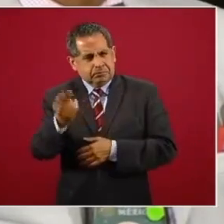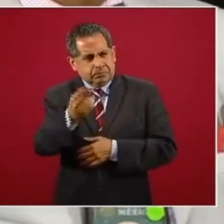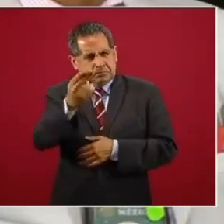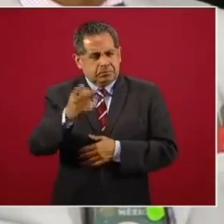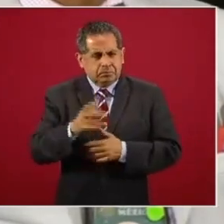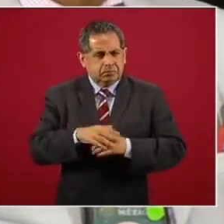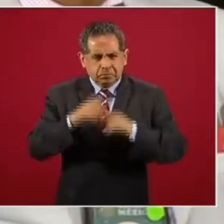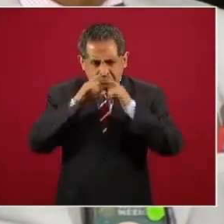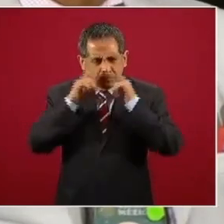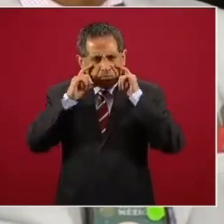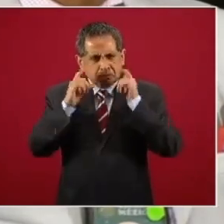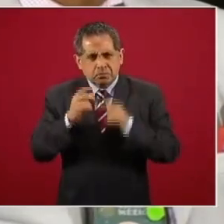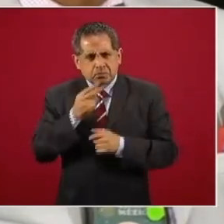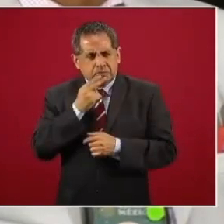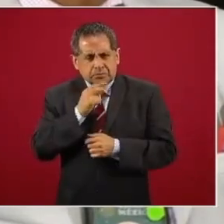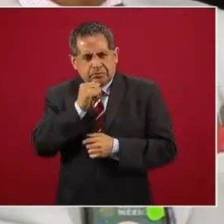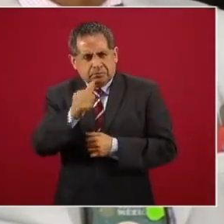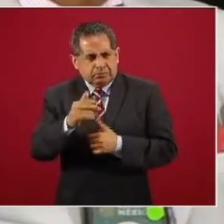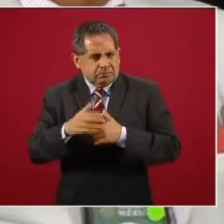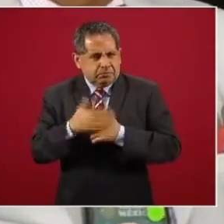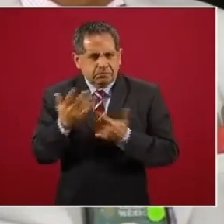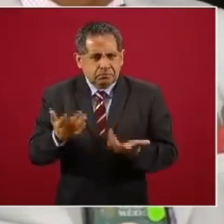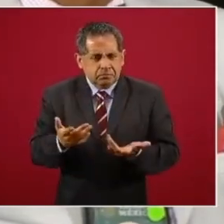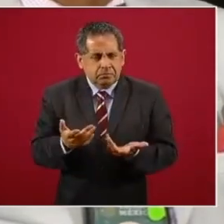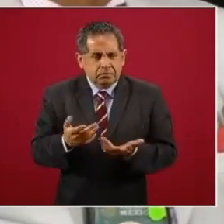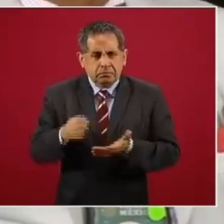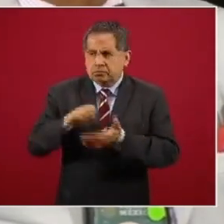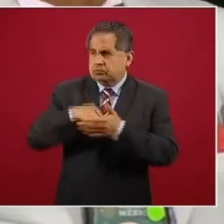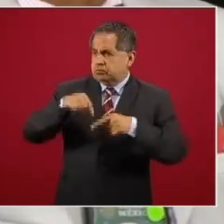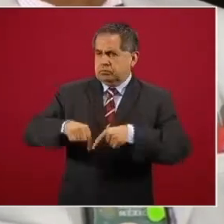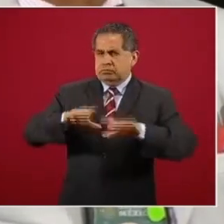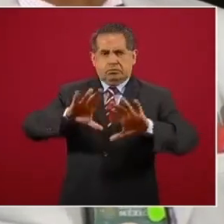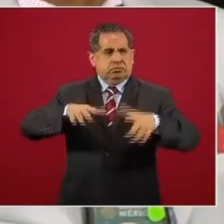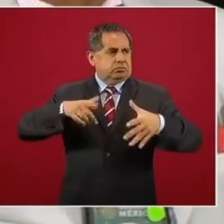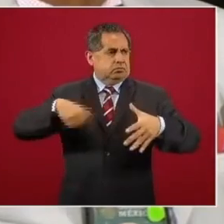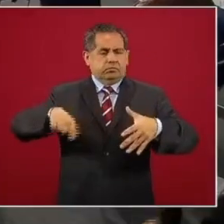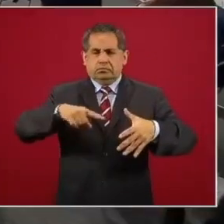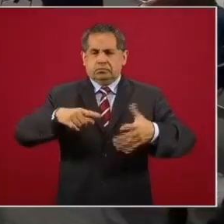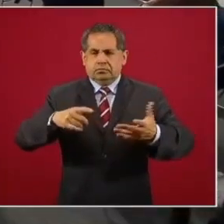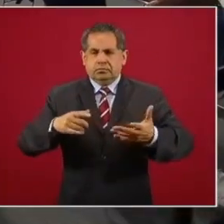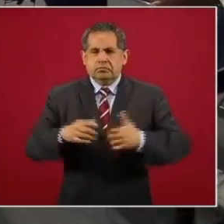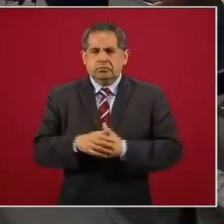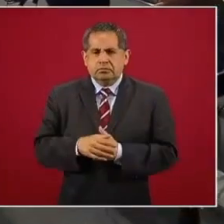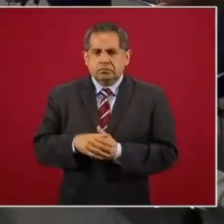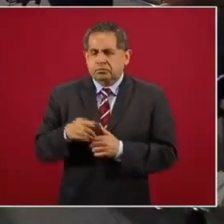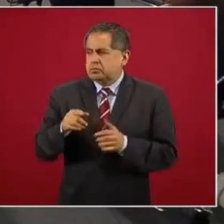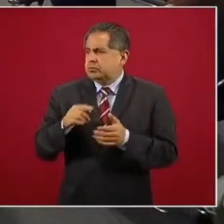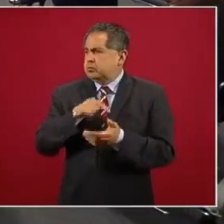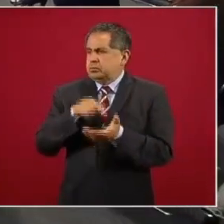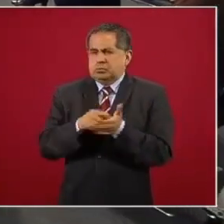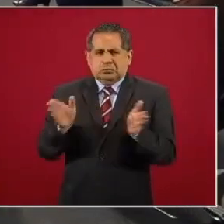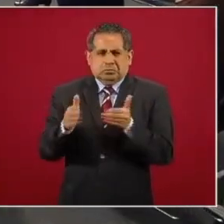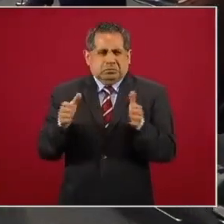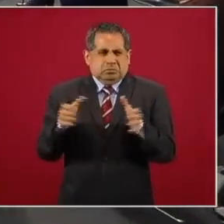no usaría o usa el cubrebocas estando, por ejemplo, aquí en un espacio cerrado?